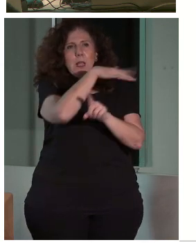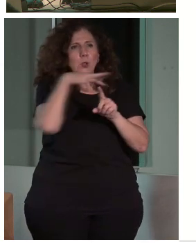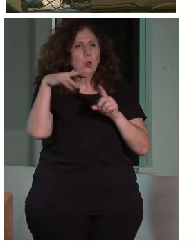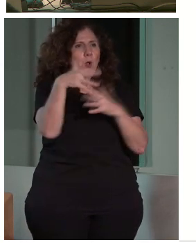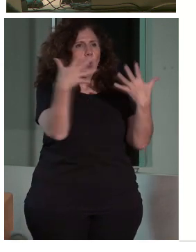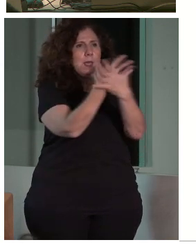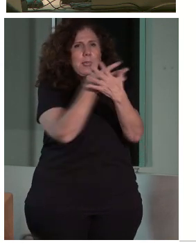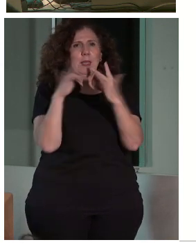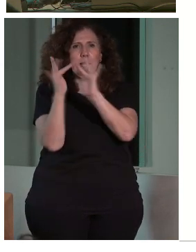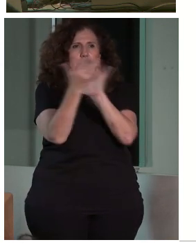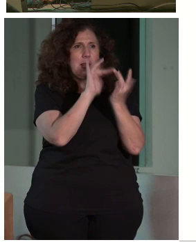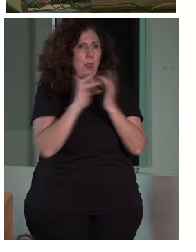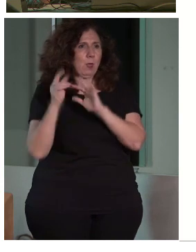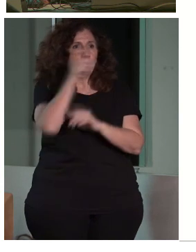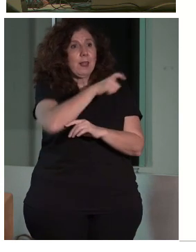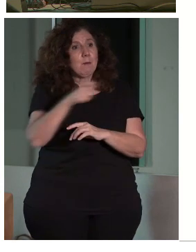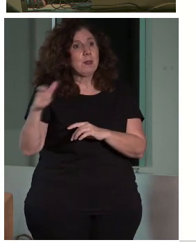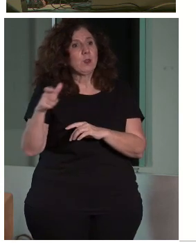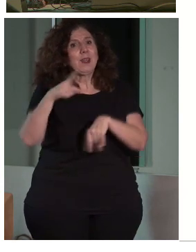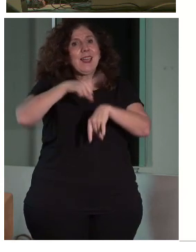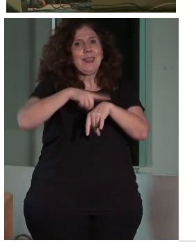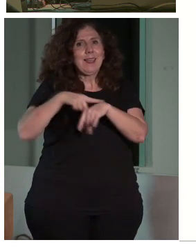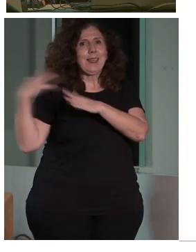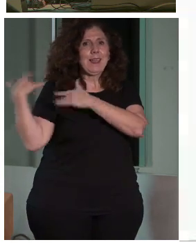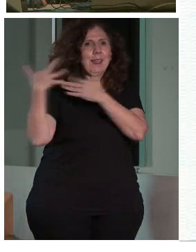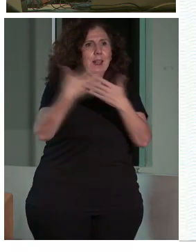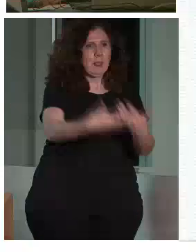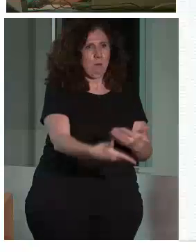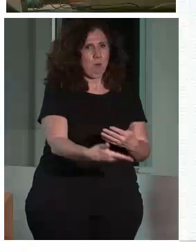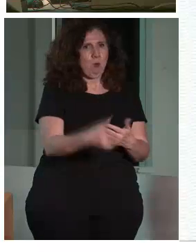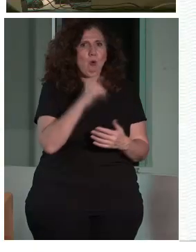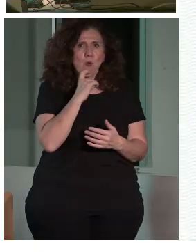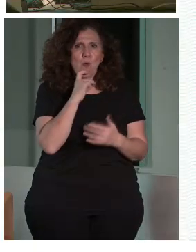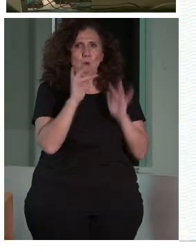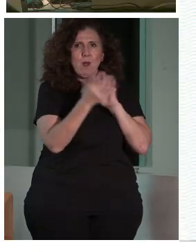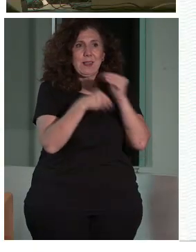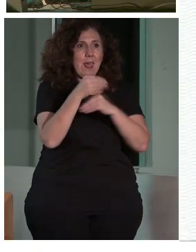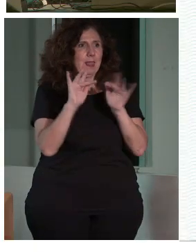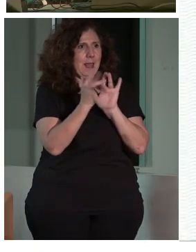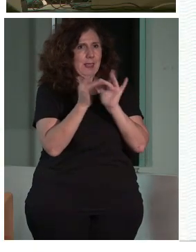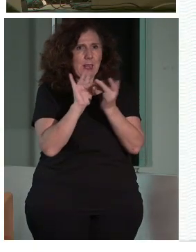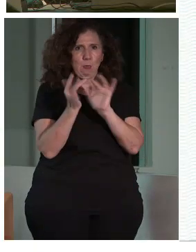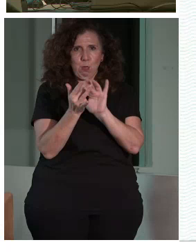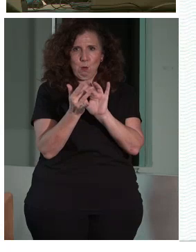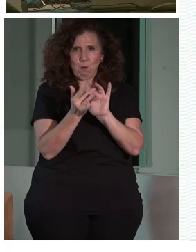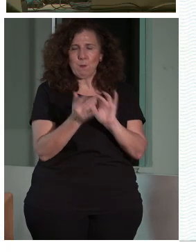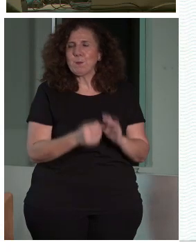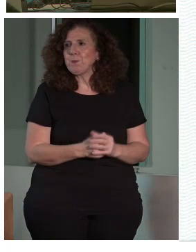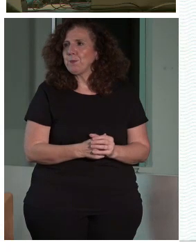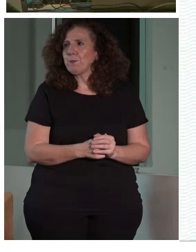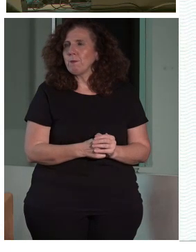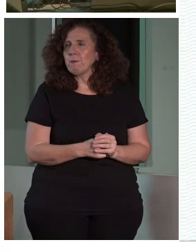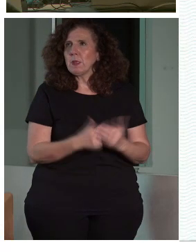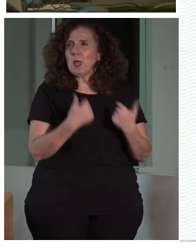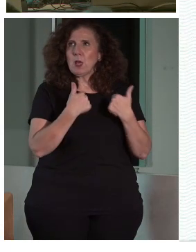personas y lugares a través del tiempo, ¿vale? Está hablando de esa interacción, cómo entendemos esa interacción. Bueno, a mí me llevó a